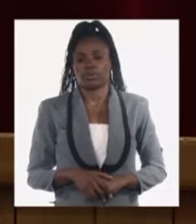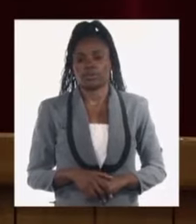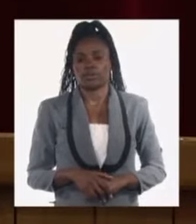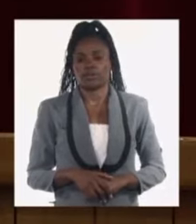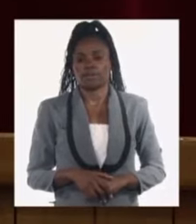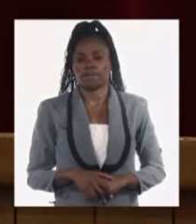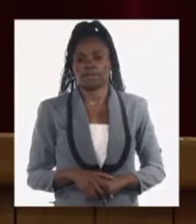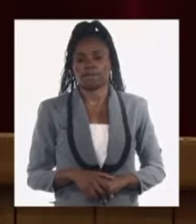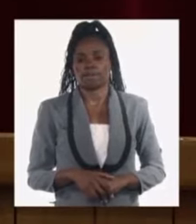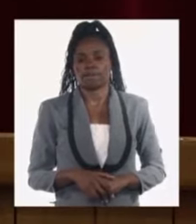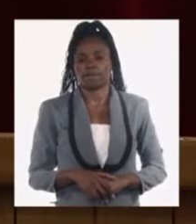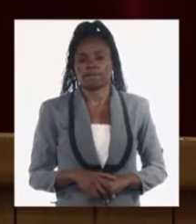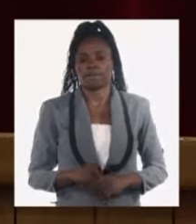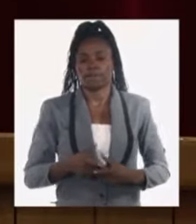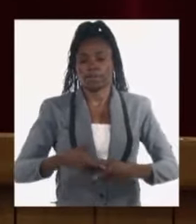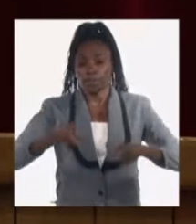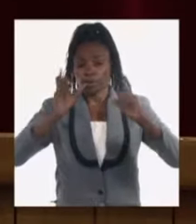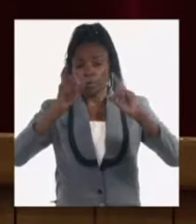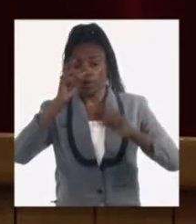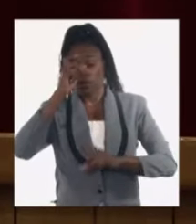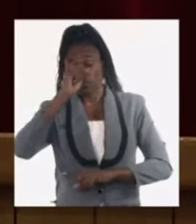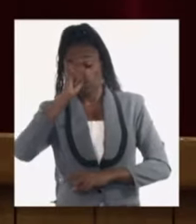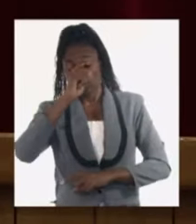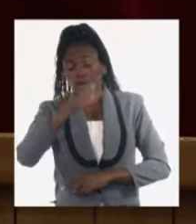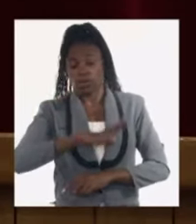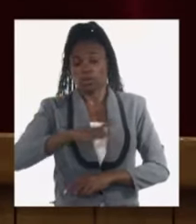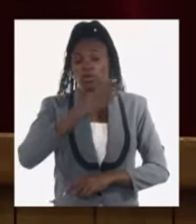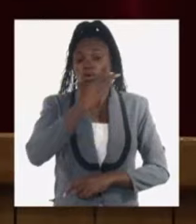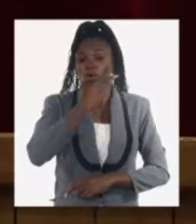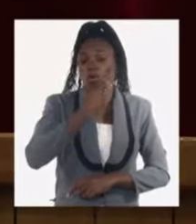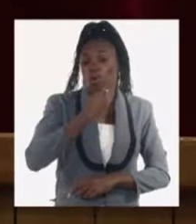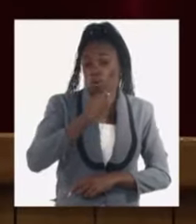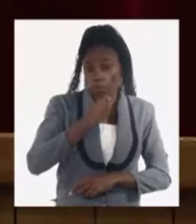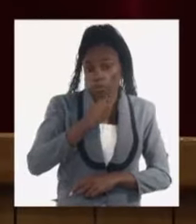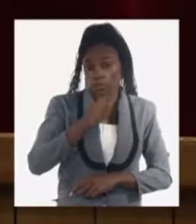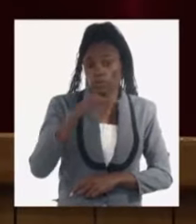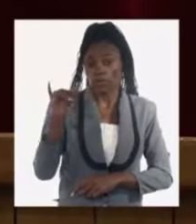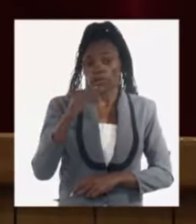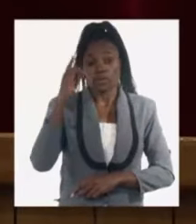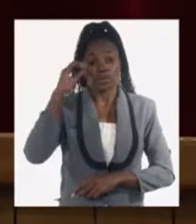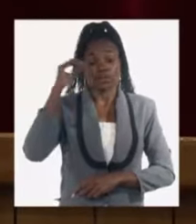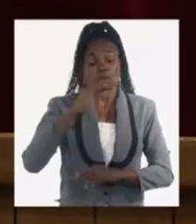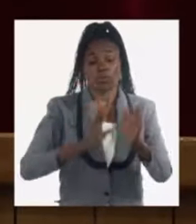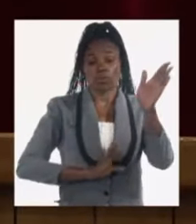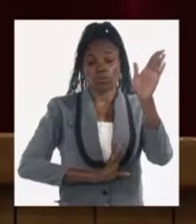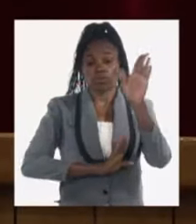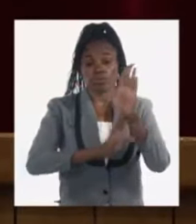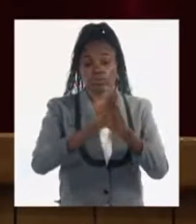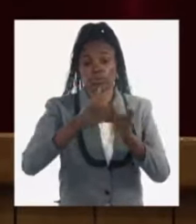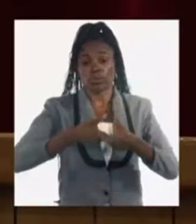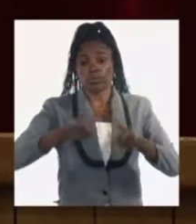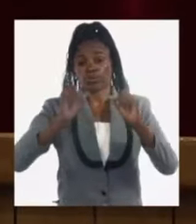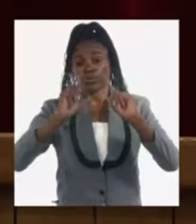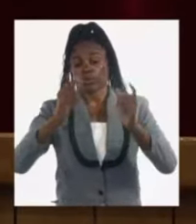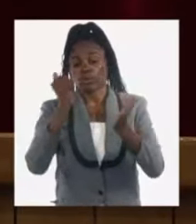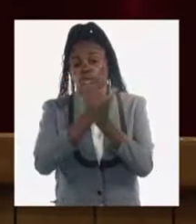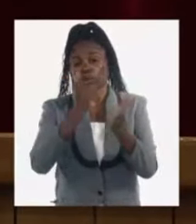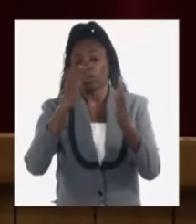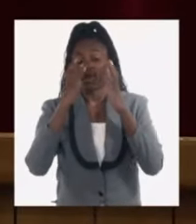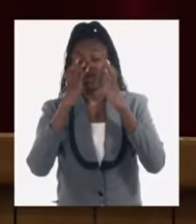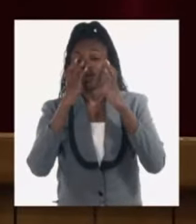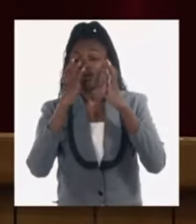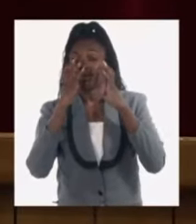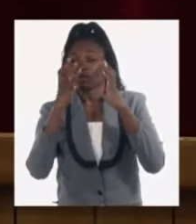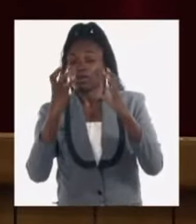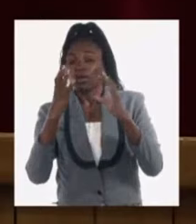en cuanto a la política de la niñez adolescencia y juventudes se ha venido avanzando también una política aprobada de mucha importancia que tiene